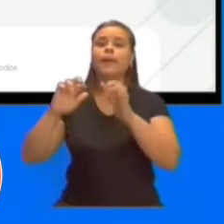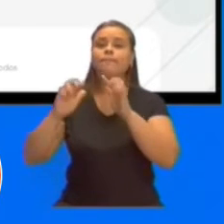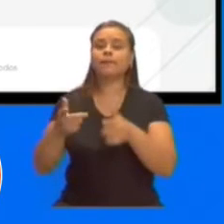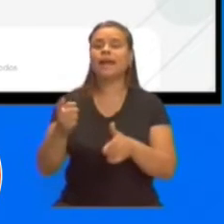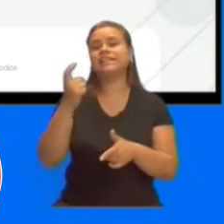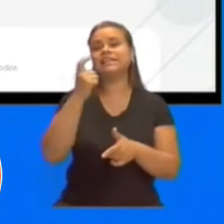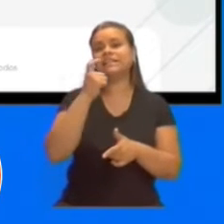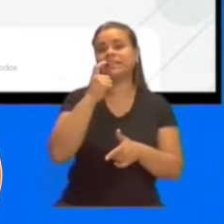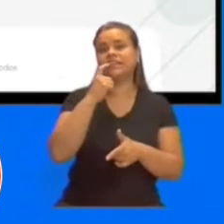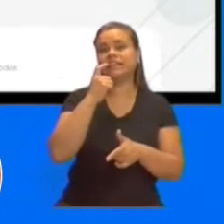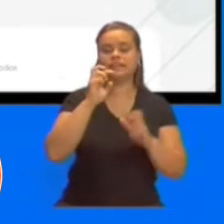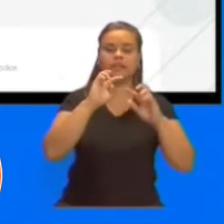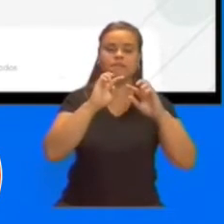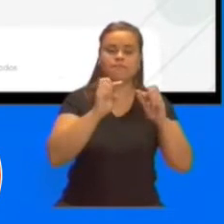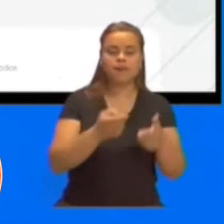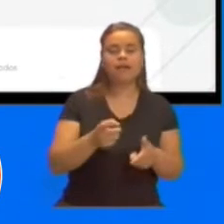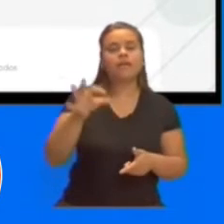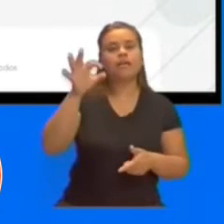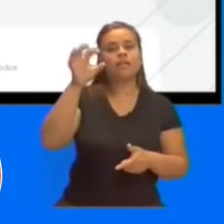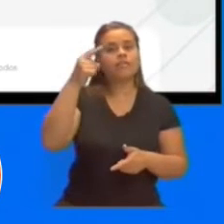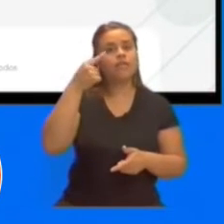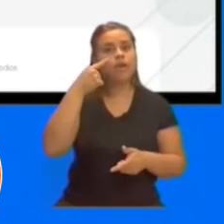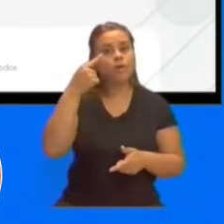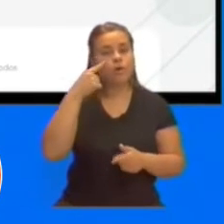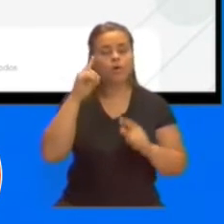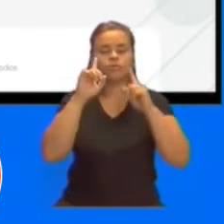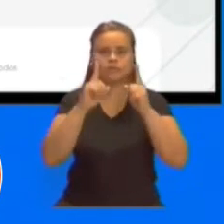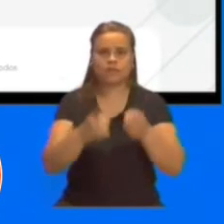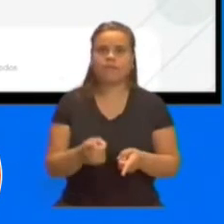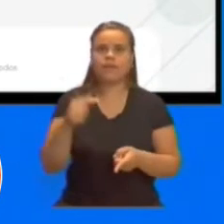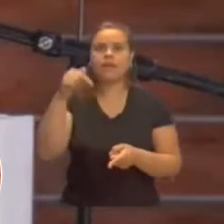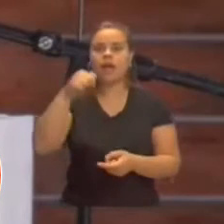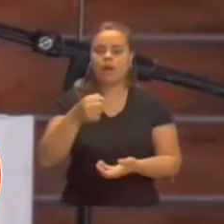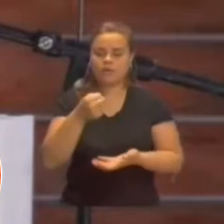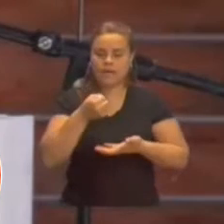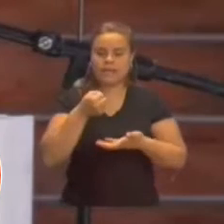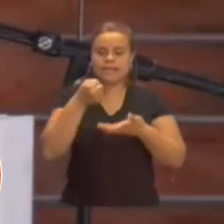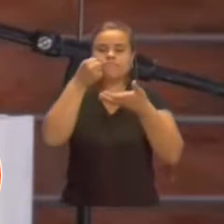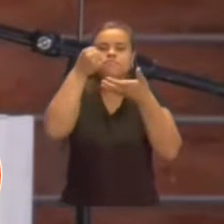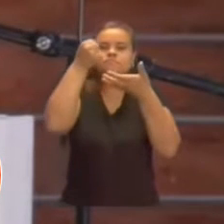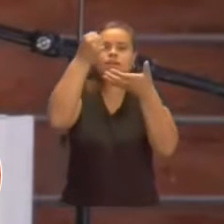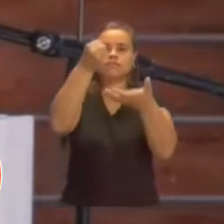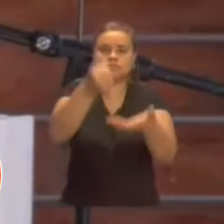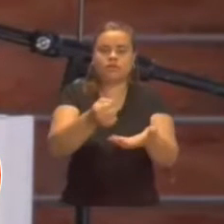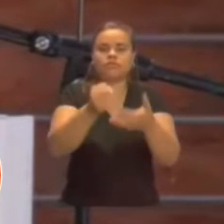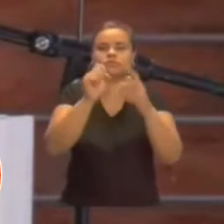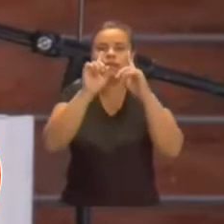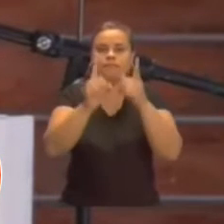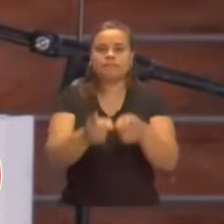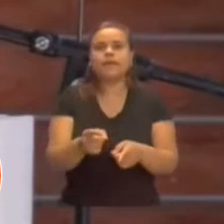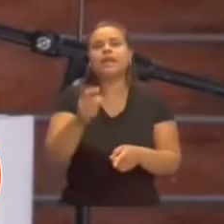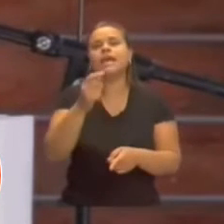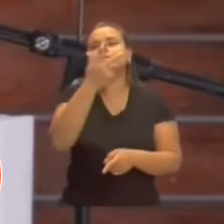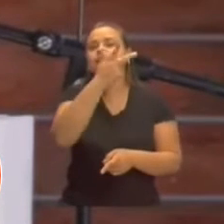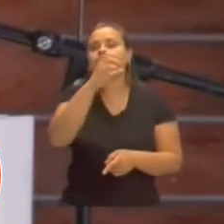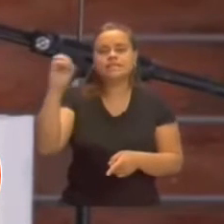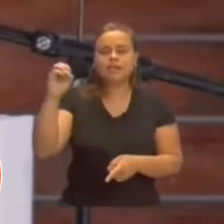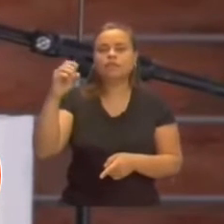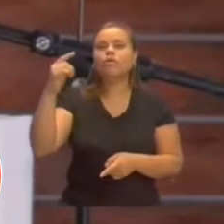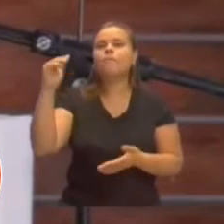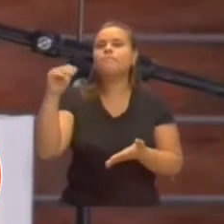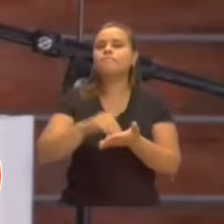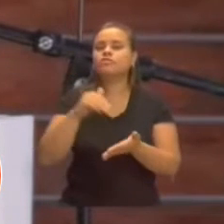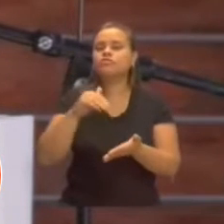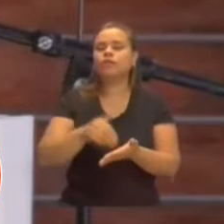oftalmológico, tenemos particularmente una inversión proyectada de más de 300 millones de pesos en la incorporación de más camiones